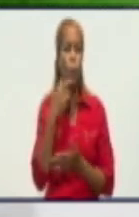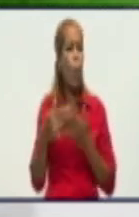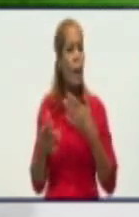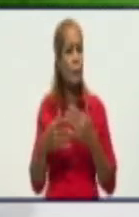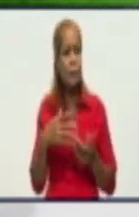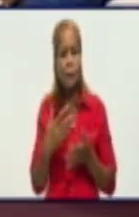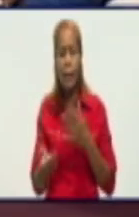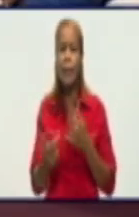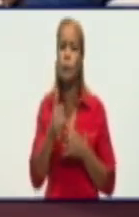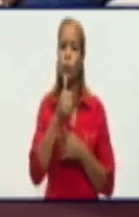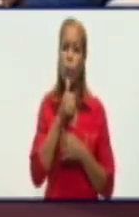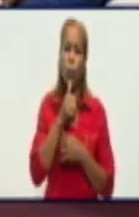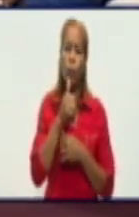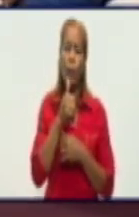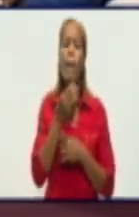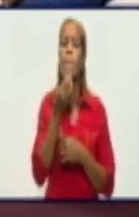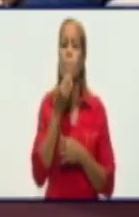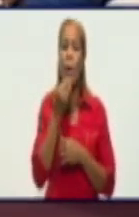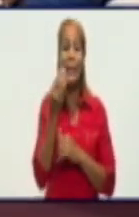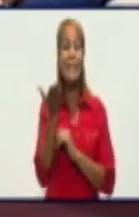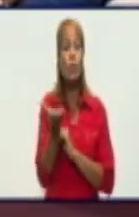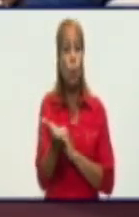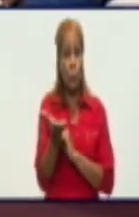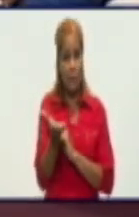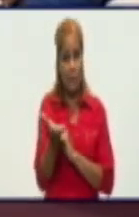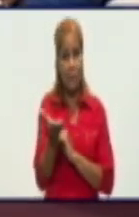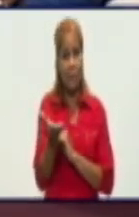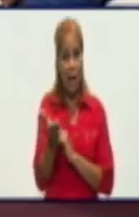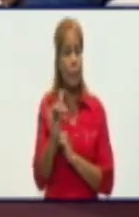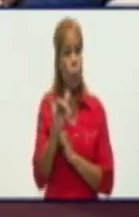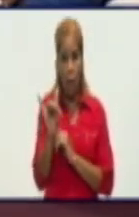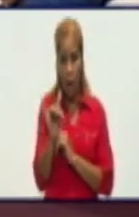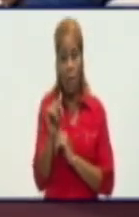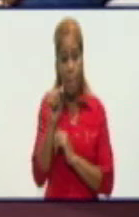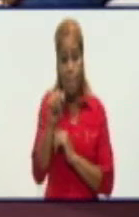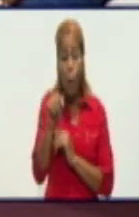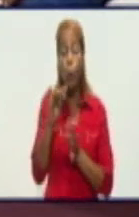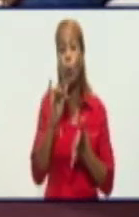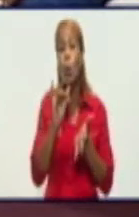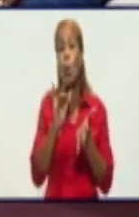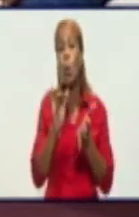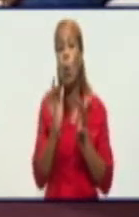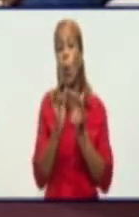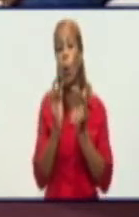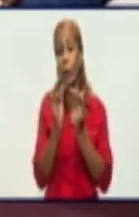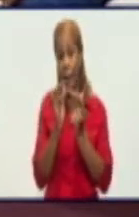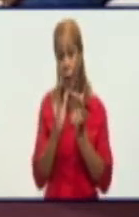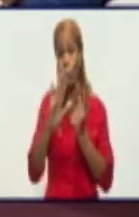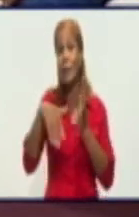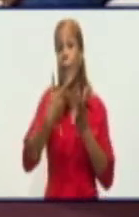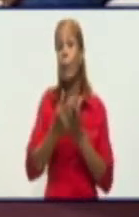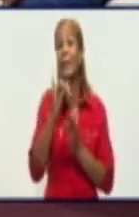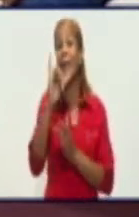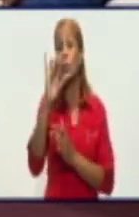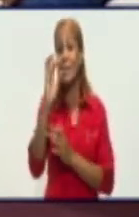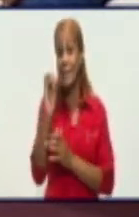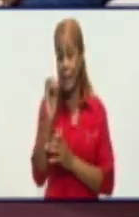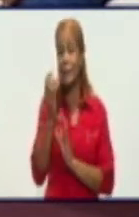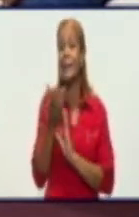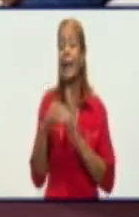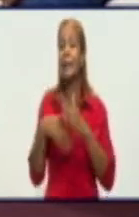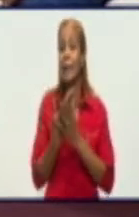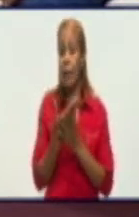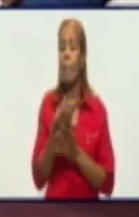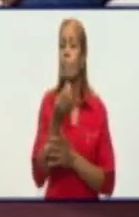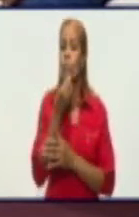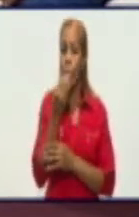consultas. Pueden solicitar vía correo también, cuando pasen los 60 días, pueden solicitar los trámites que